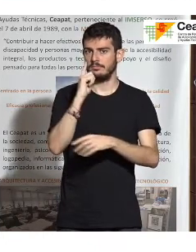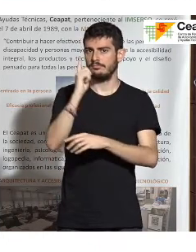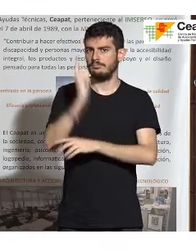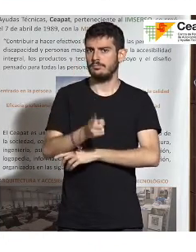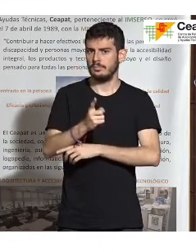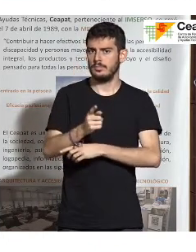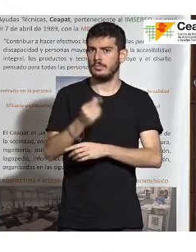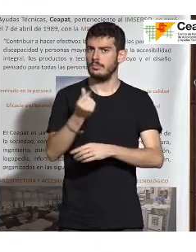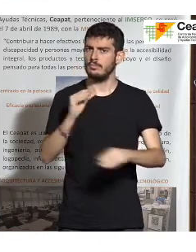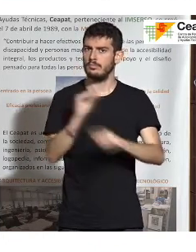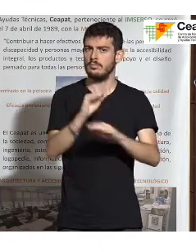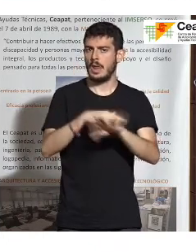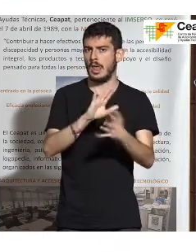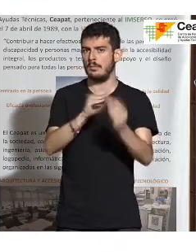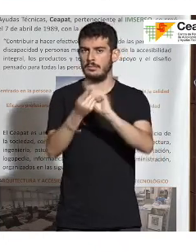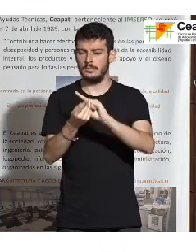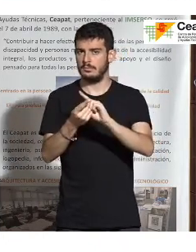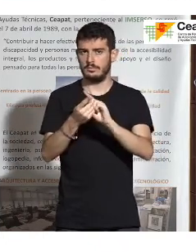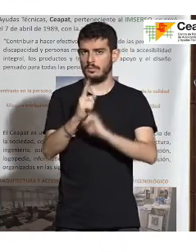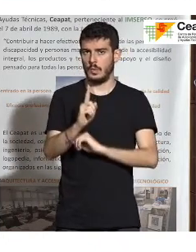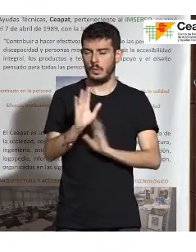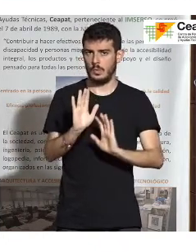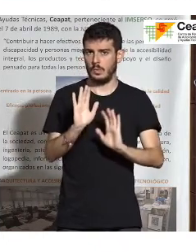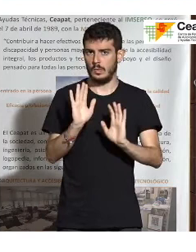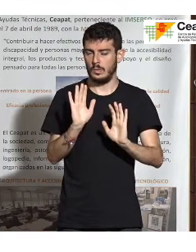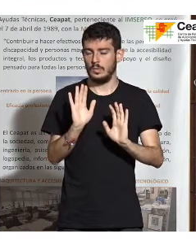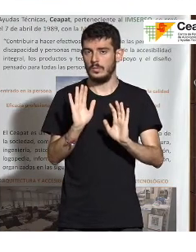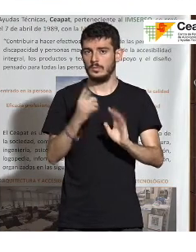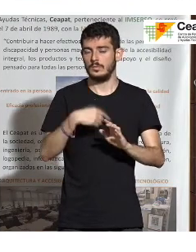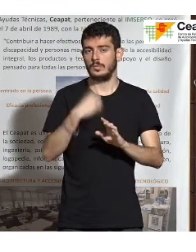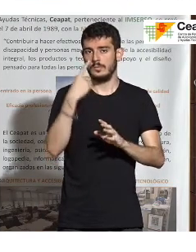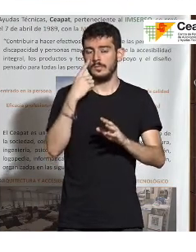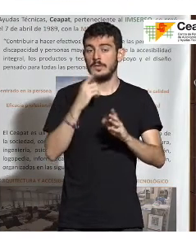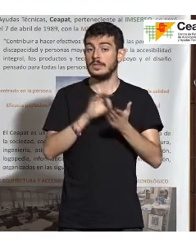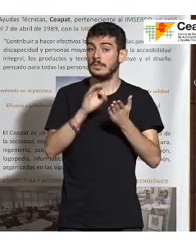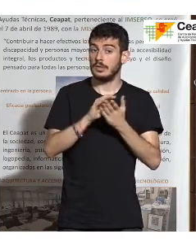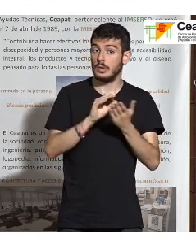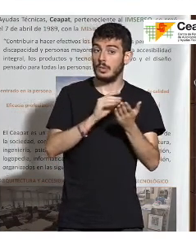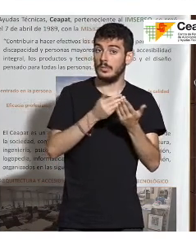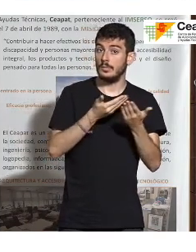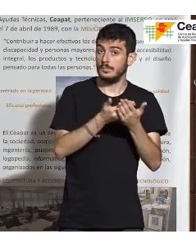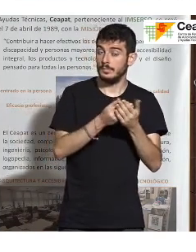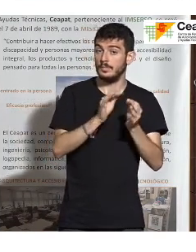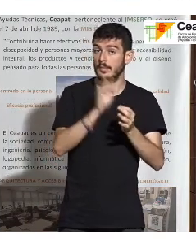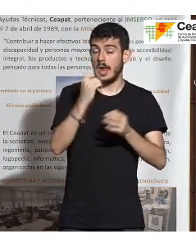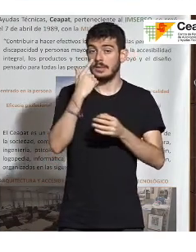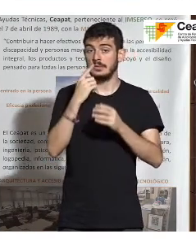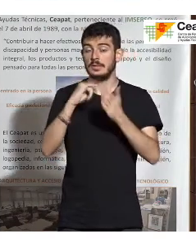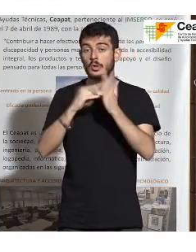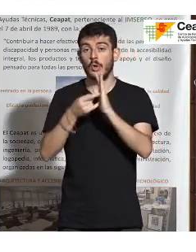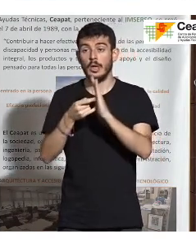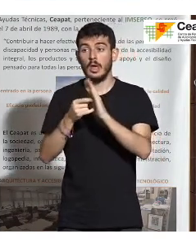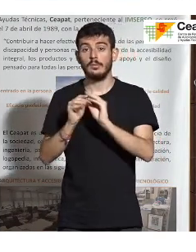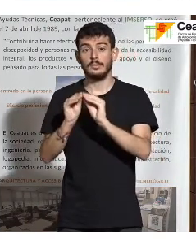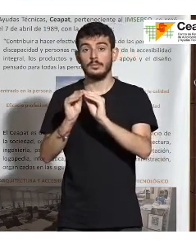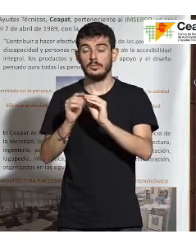adaptarse, sino que desde el punto de vista de quienes prestan servicio y fabricamos tecnología, pues adaptemos para que esas inversiones vengan